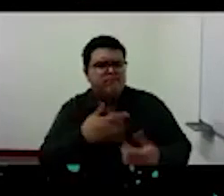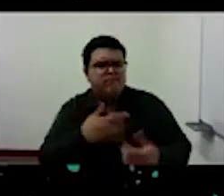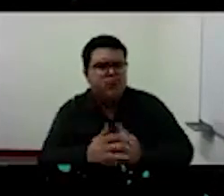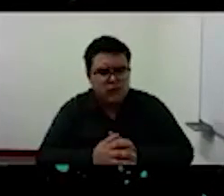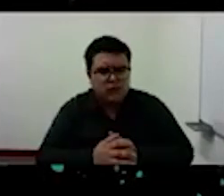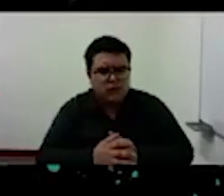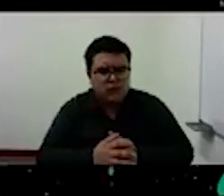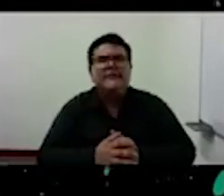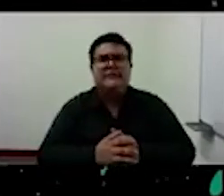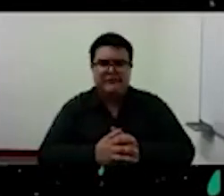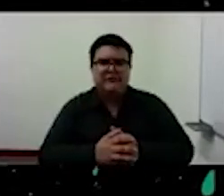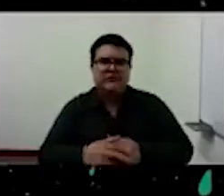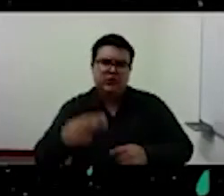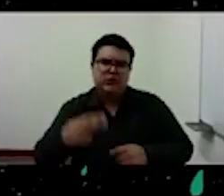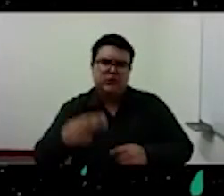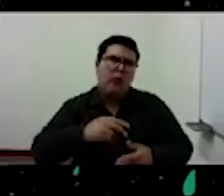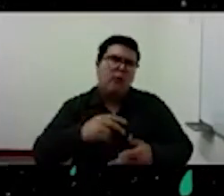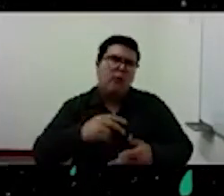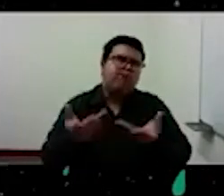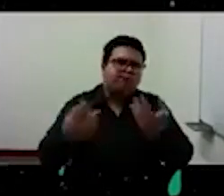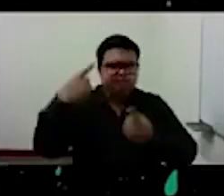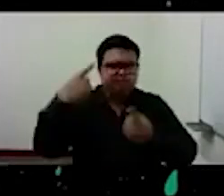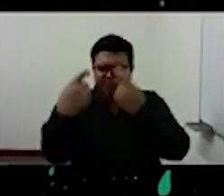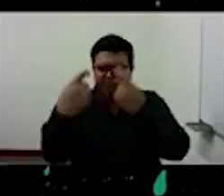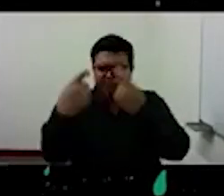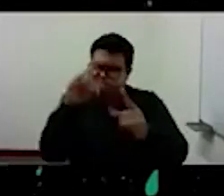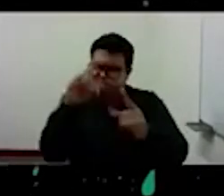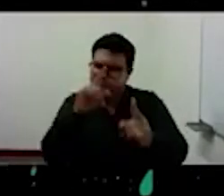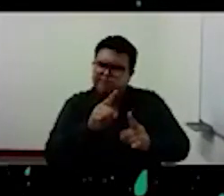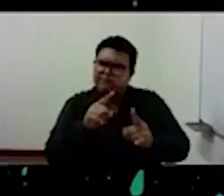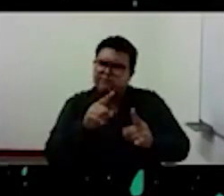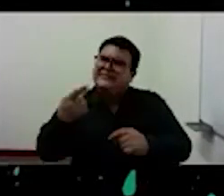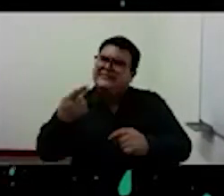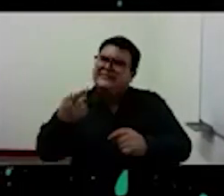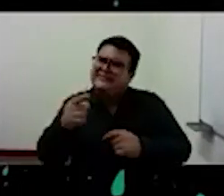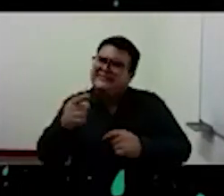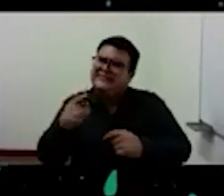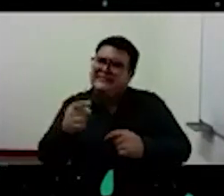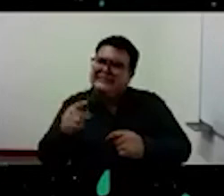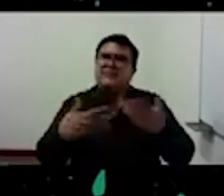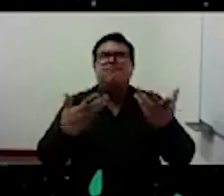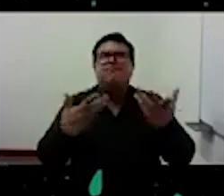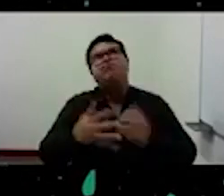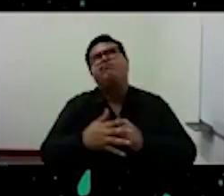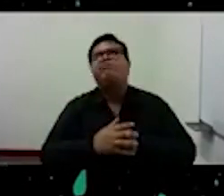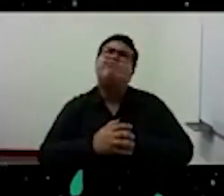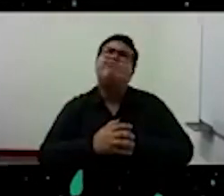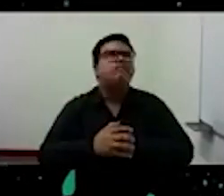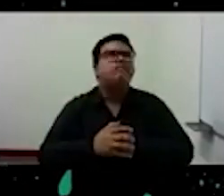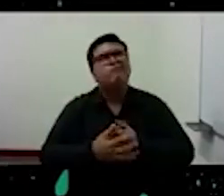sentido tiene mucho que ver con